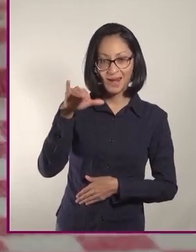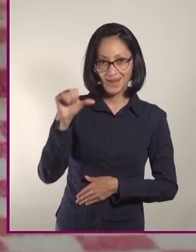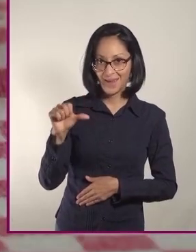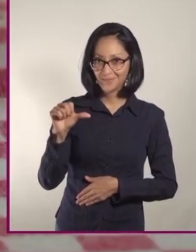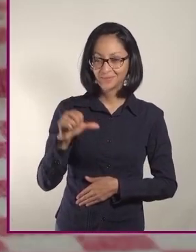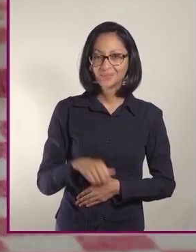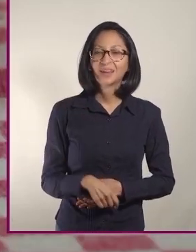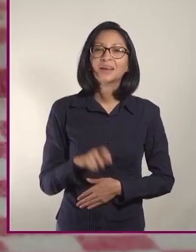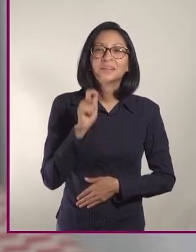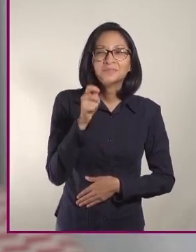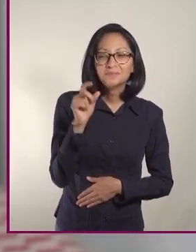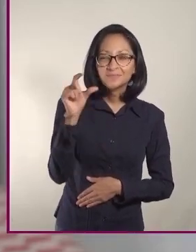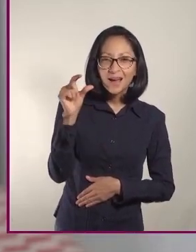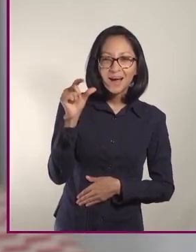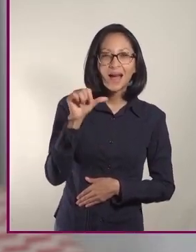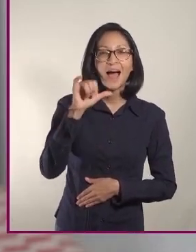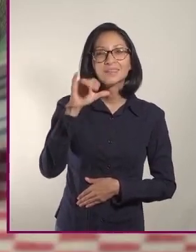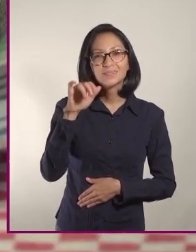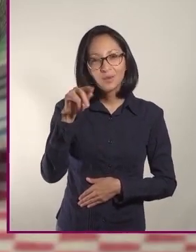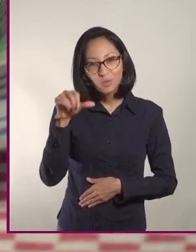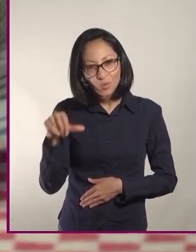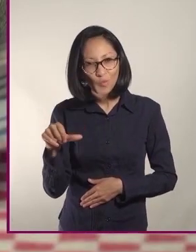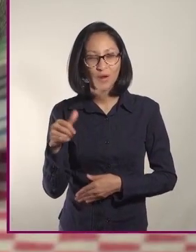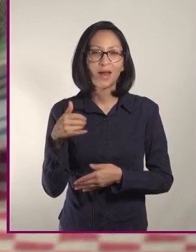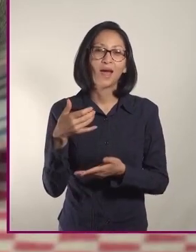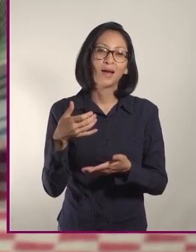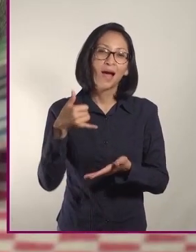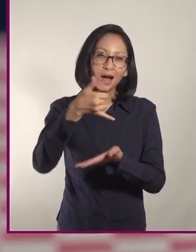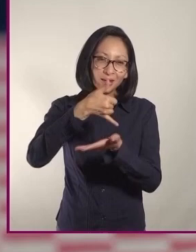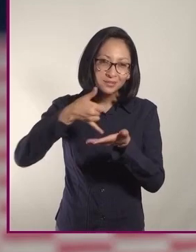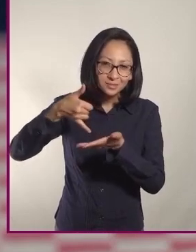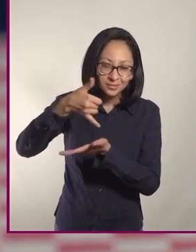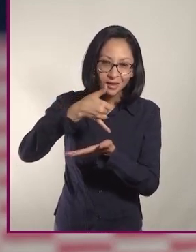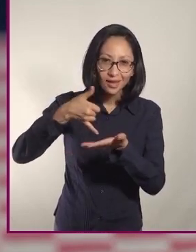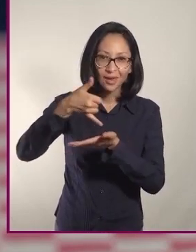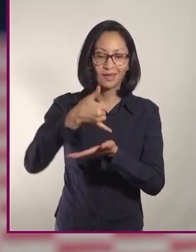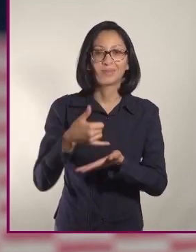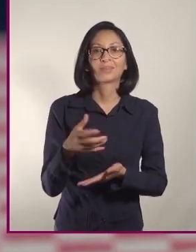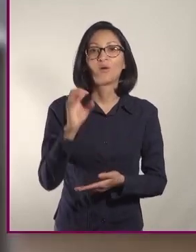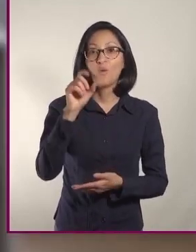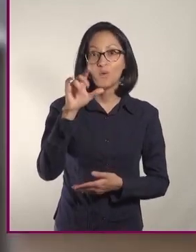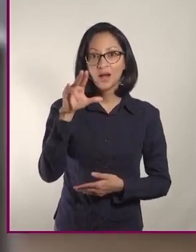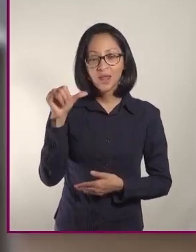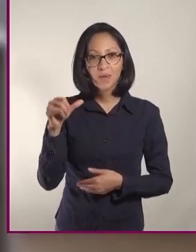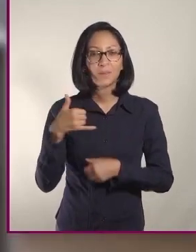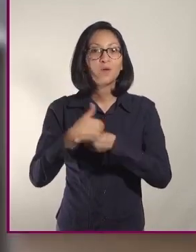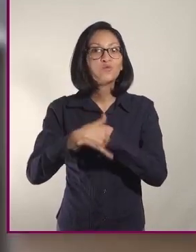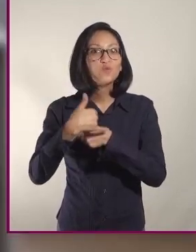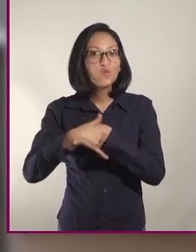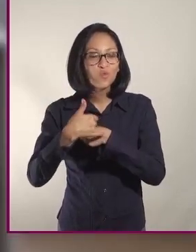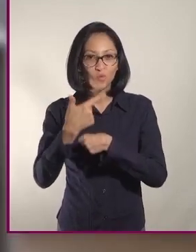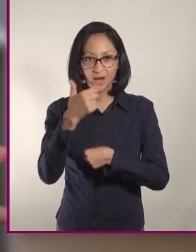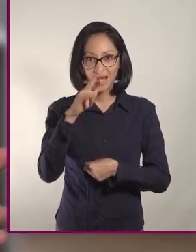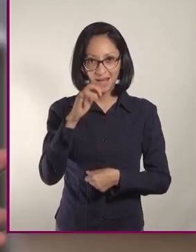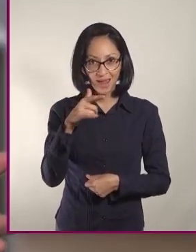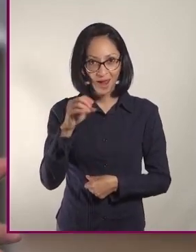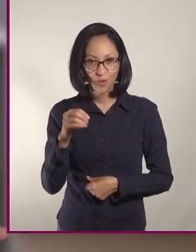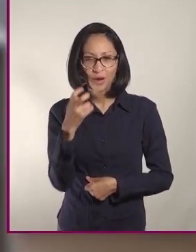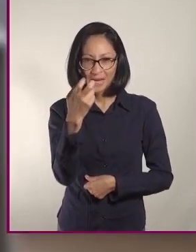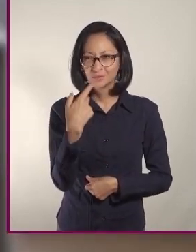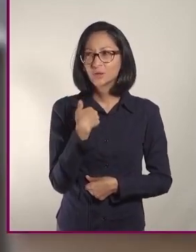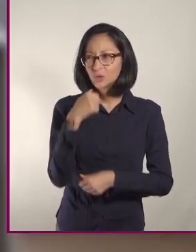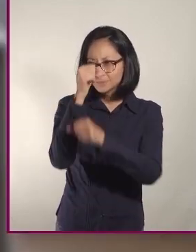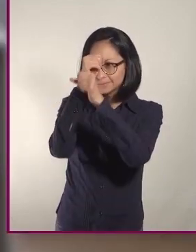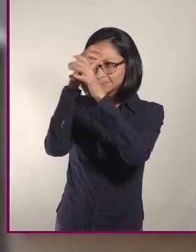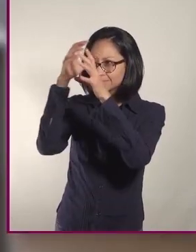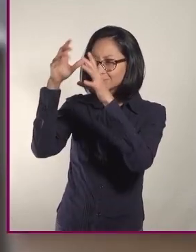Mmm, aceitunas, aceite de oliva, verduras frescas, yogurt griego. Todo eso me imagino cuando pienso en la